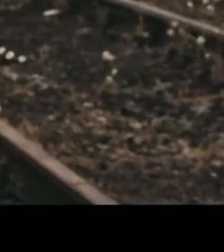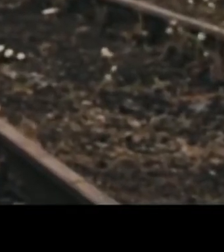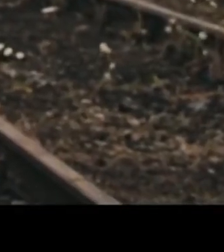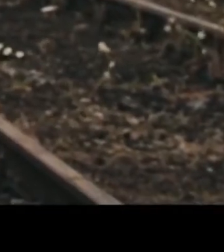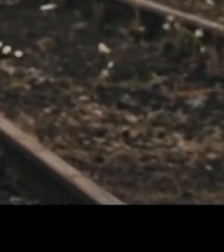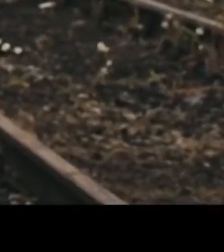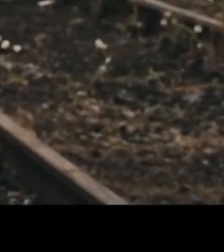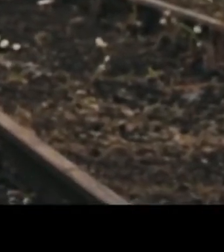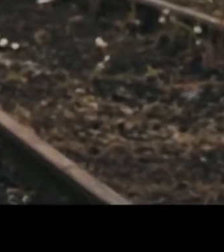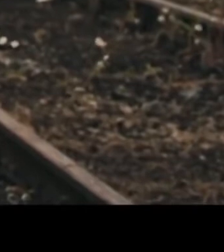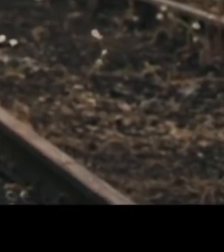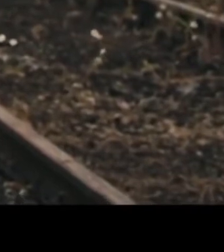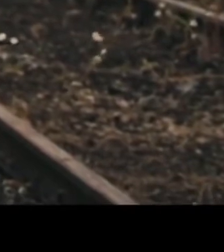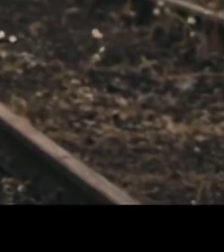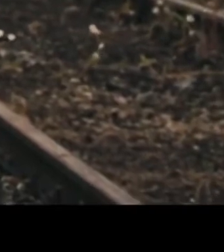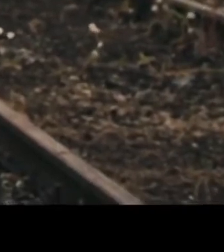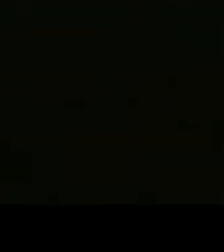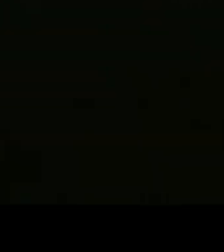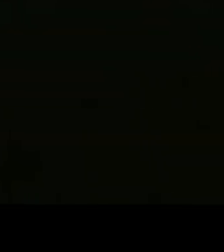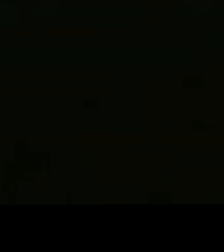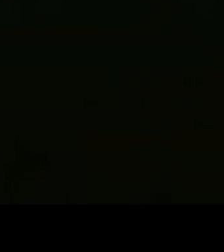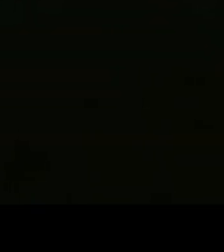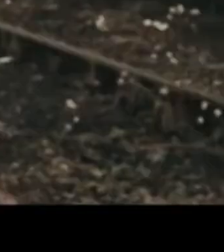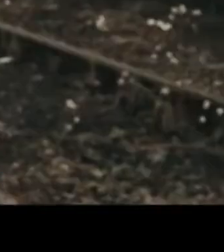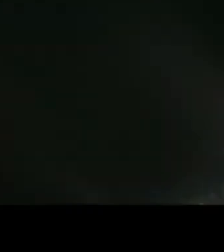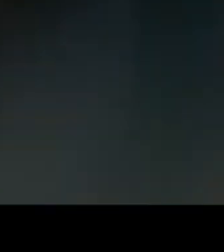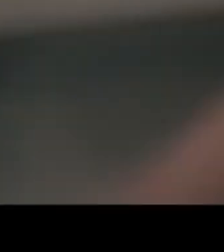You chose to die instead of giving up your colleagues.